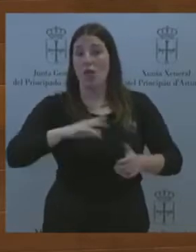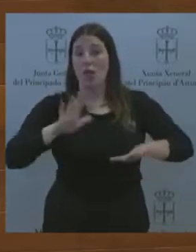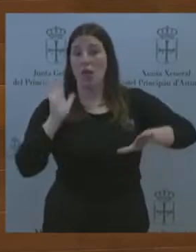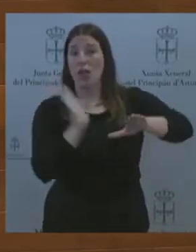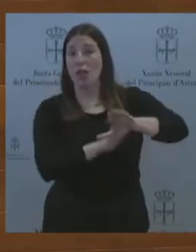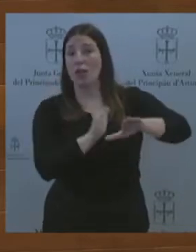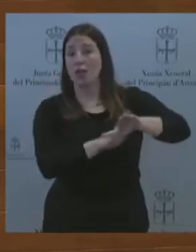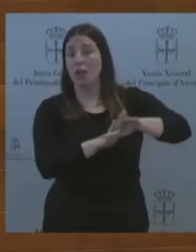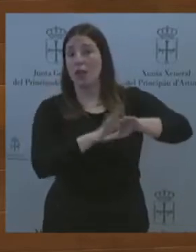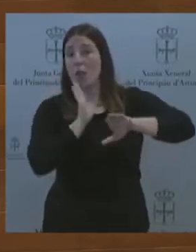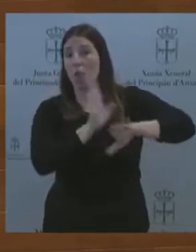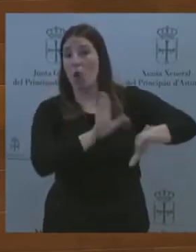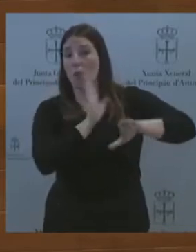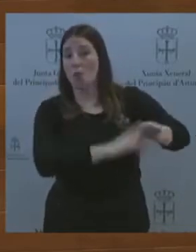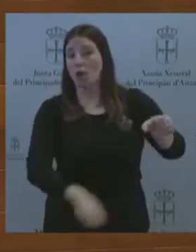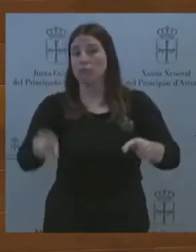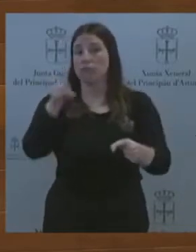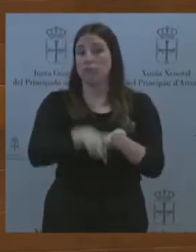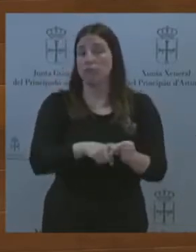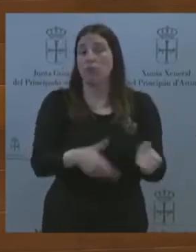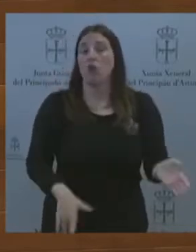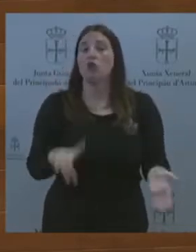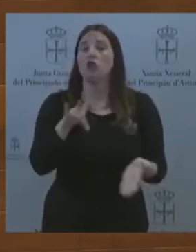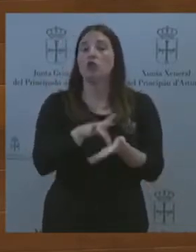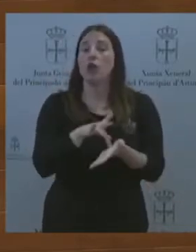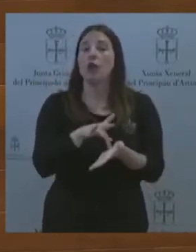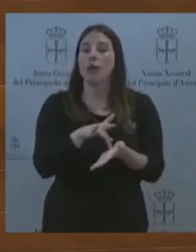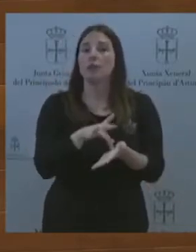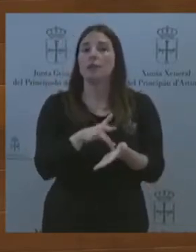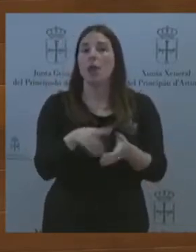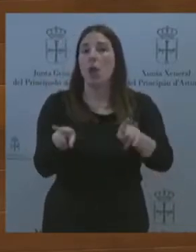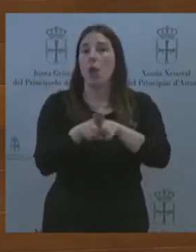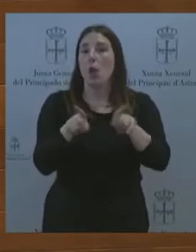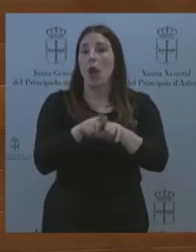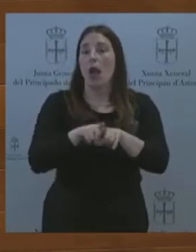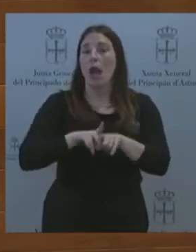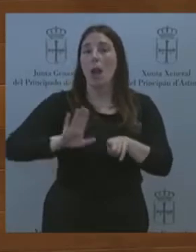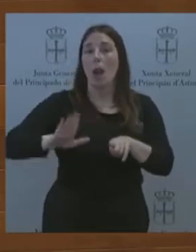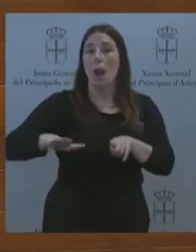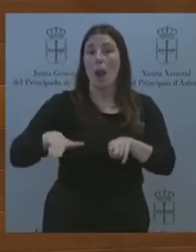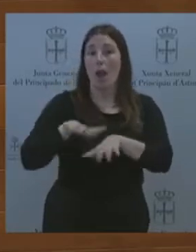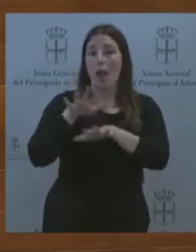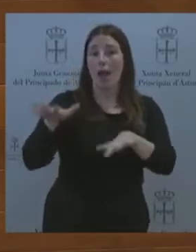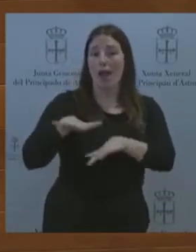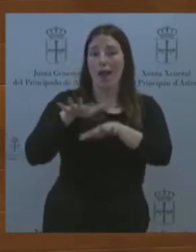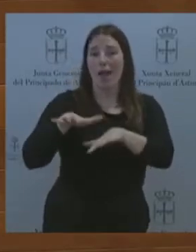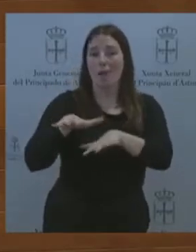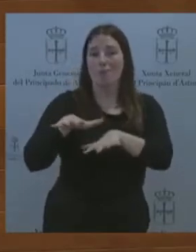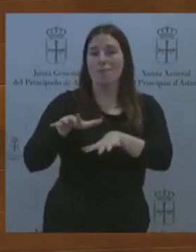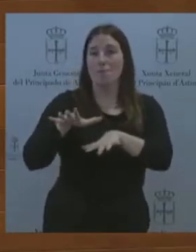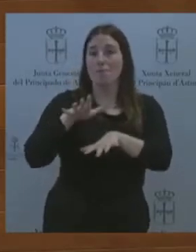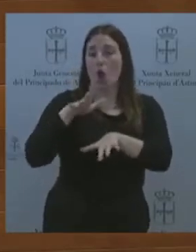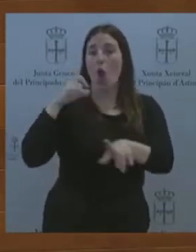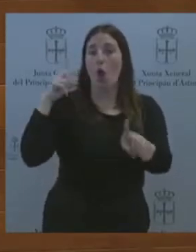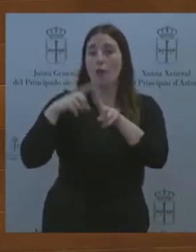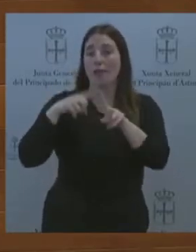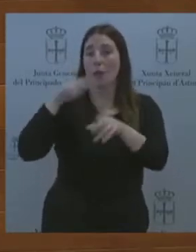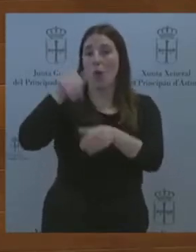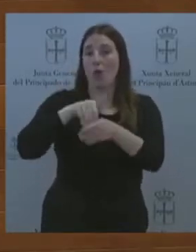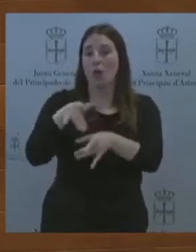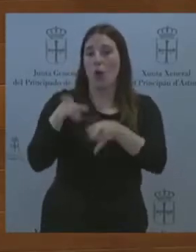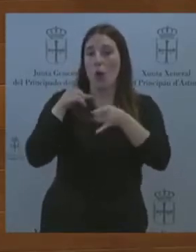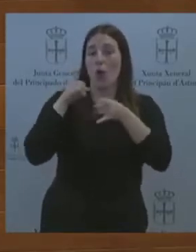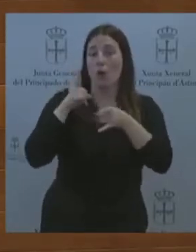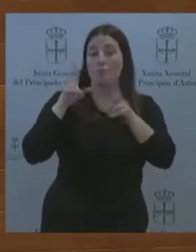haciendo la rosca para conseguir su voto, para esa estafa que es la llingua. Mejor le iría a su partido, señor